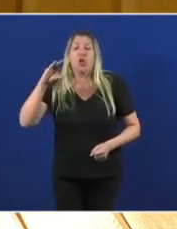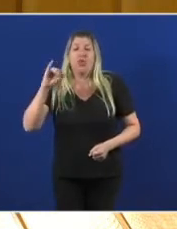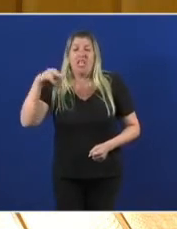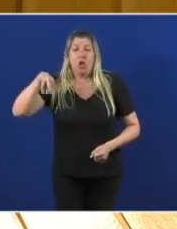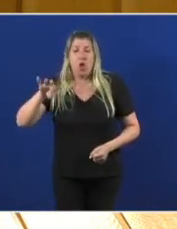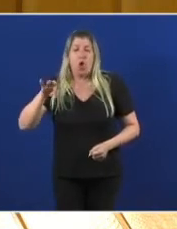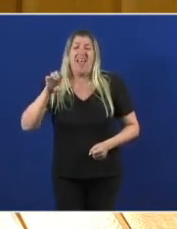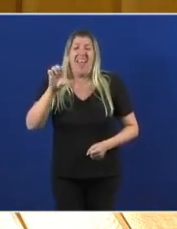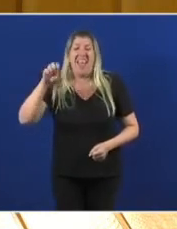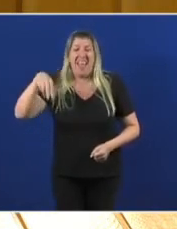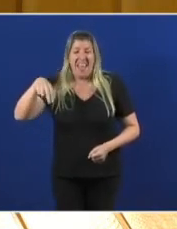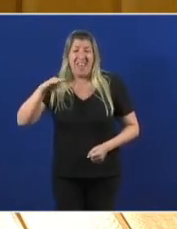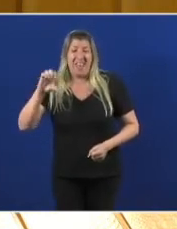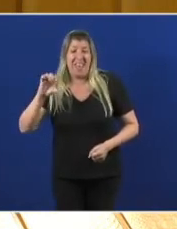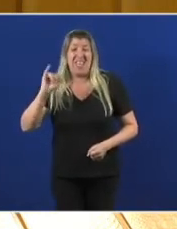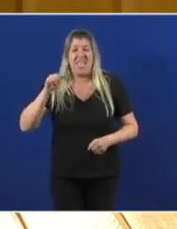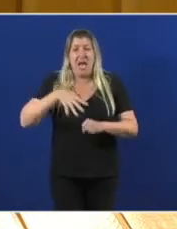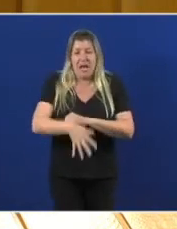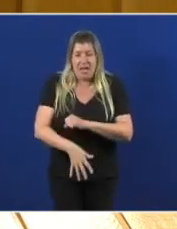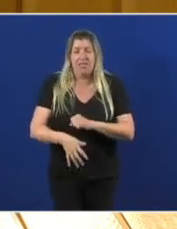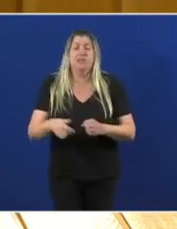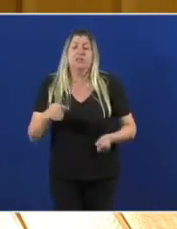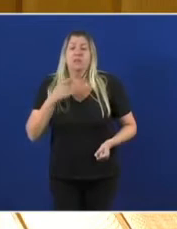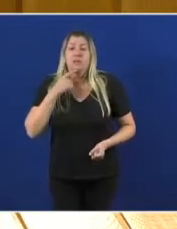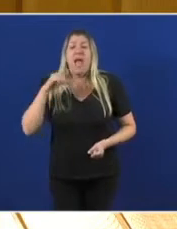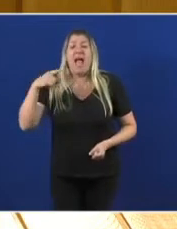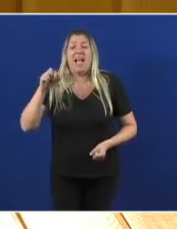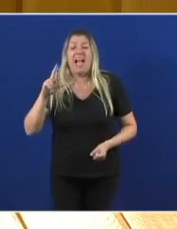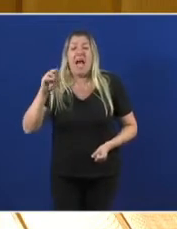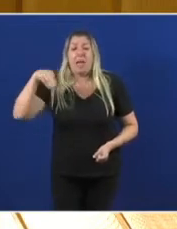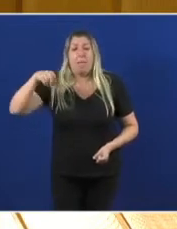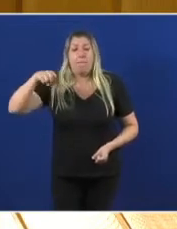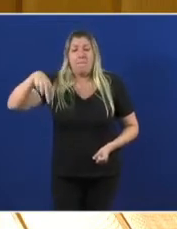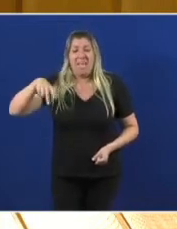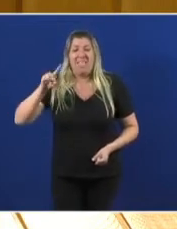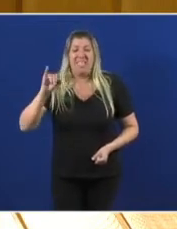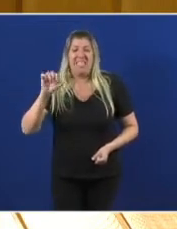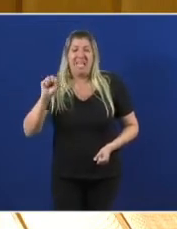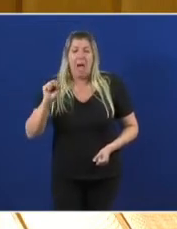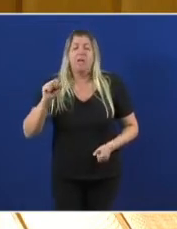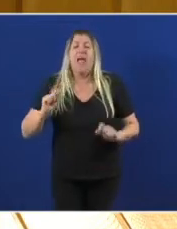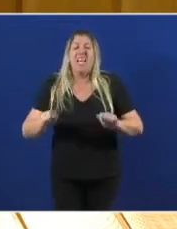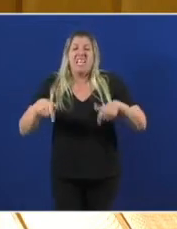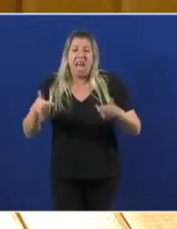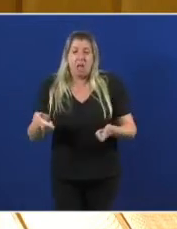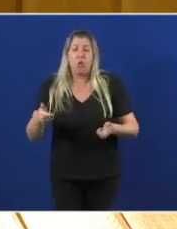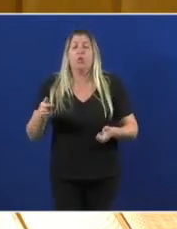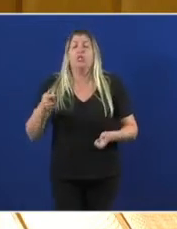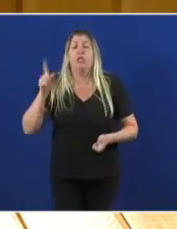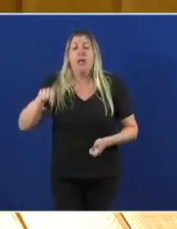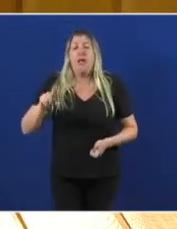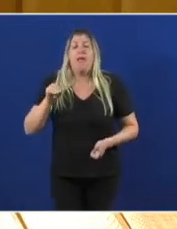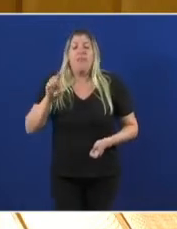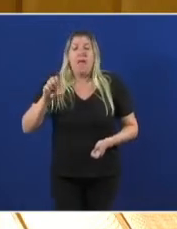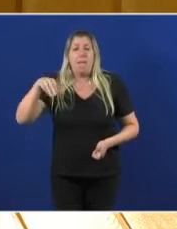Corredor Red Eléctrica Cristina Garmendia Naturgi Arsenio Fernández de Mesa Red